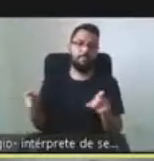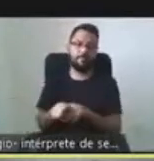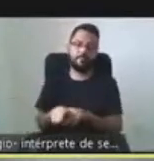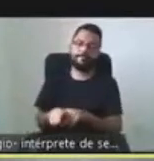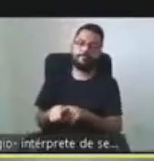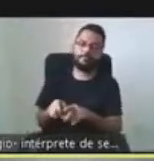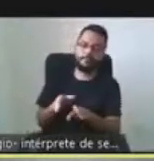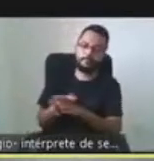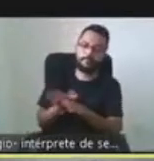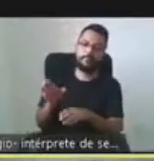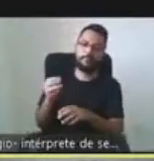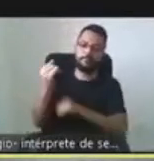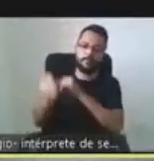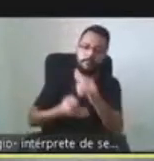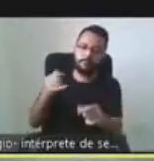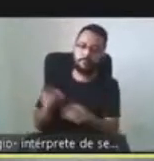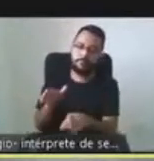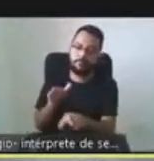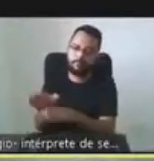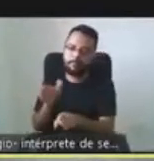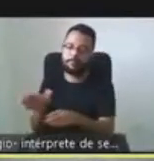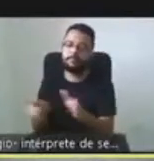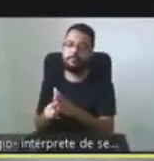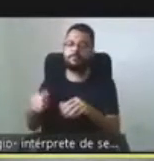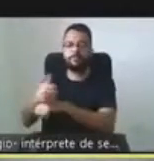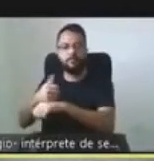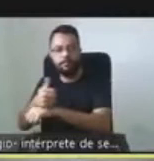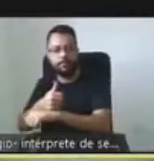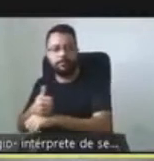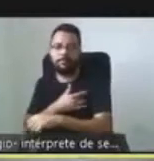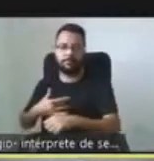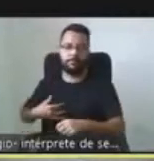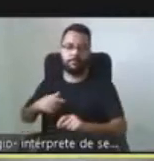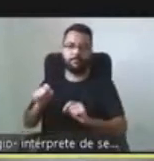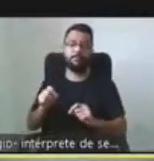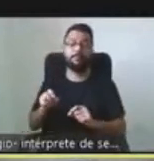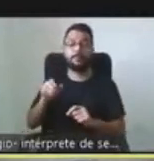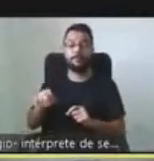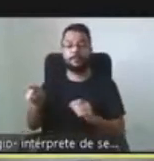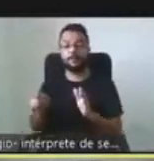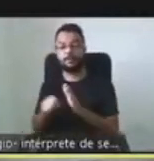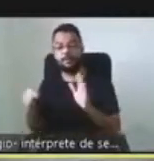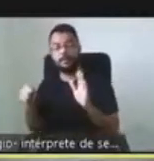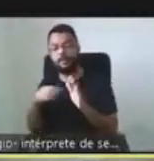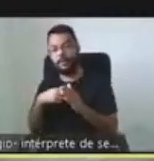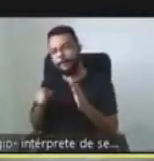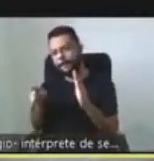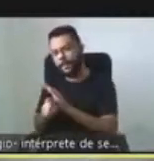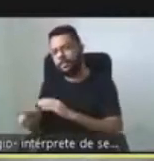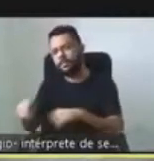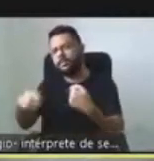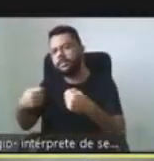no solamente a los pacientes, también a los profesionales de salud. Cuando se les pregunta por sus necesidades, estas